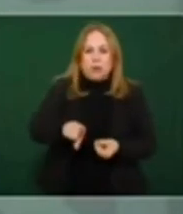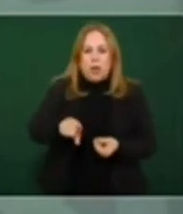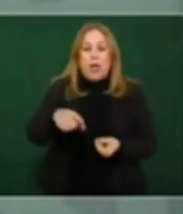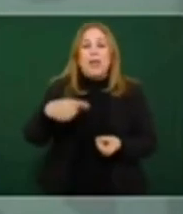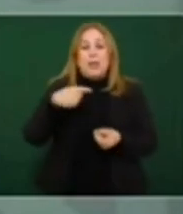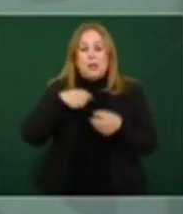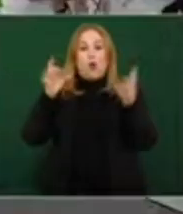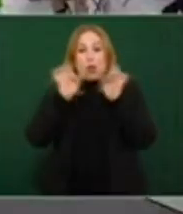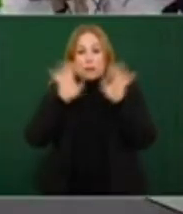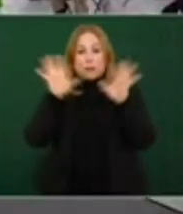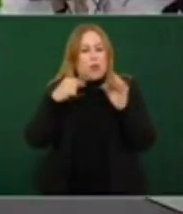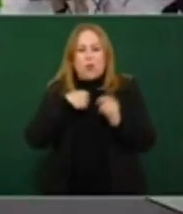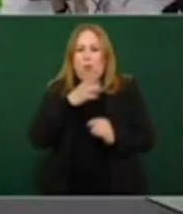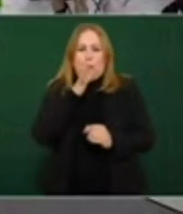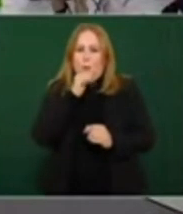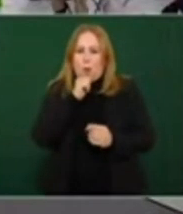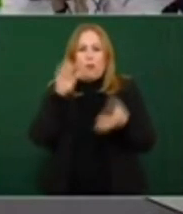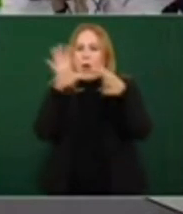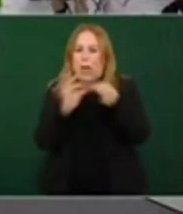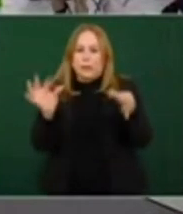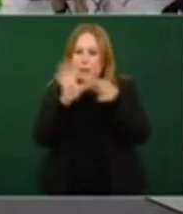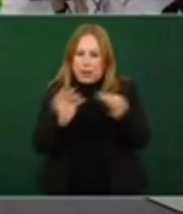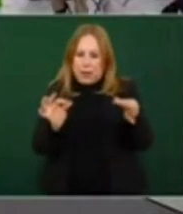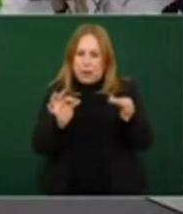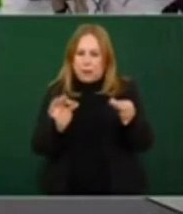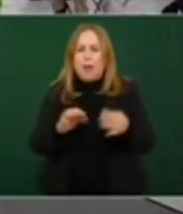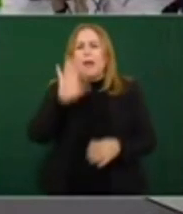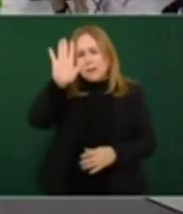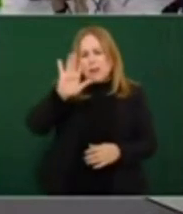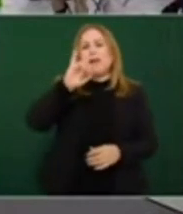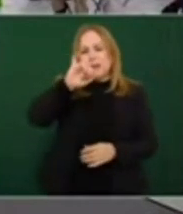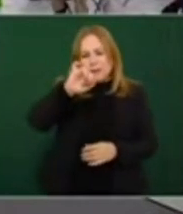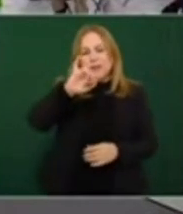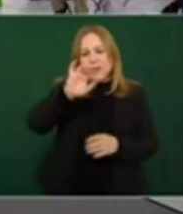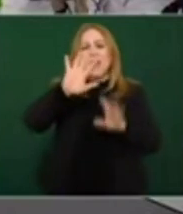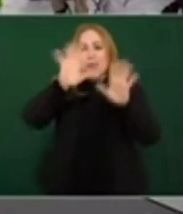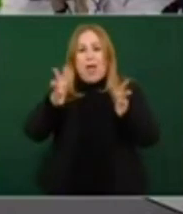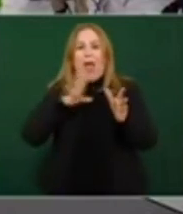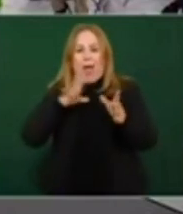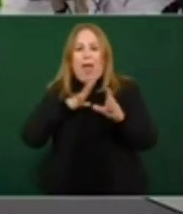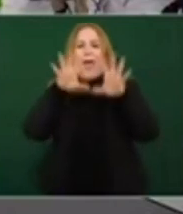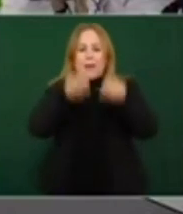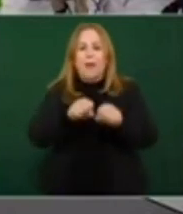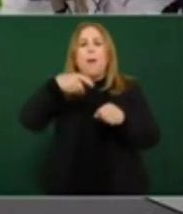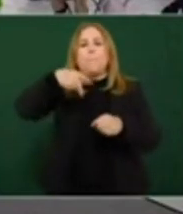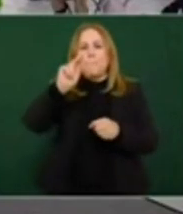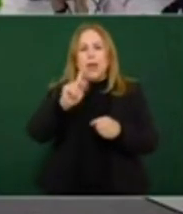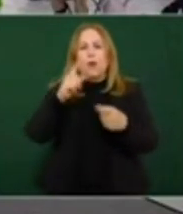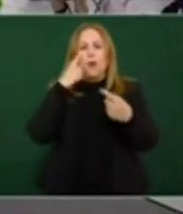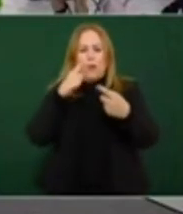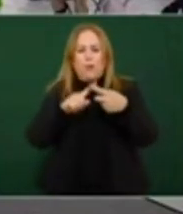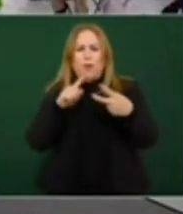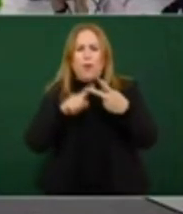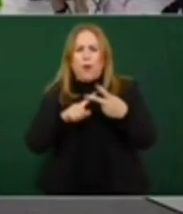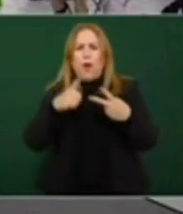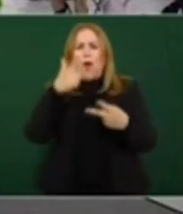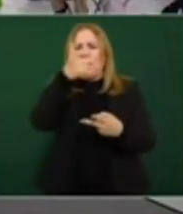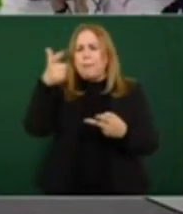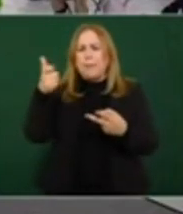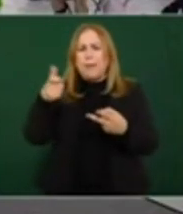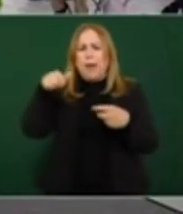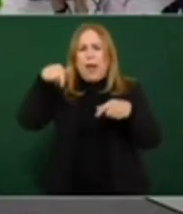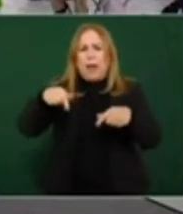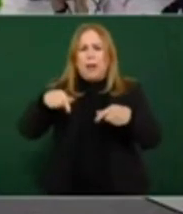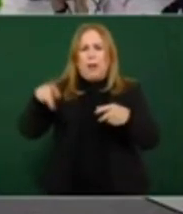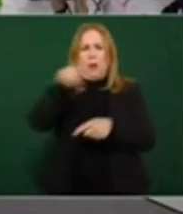la situación. Ok. Hay detenidos en el caso de los feminicidios, pero ¿qué pasó con el caso del bar, el Viejo Oeste, también… bueno, el caso de la balacera pública?